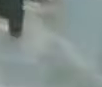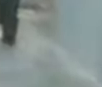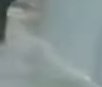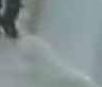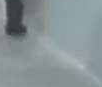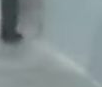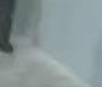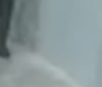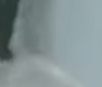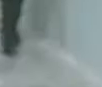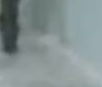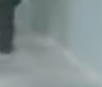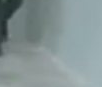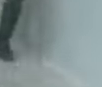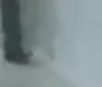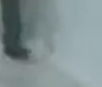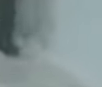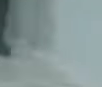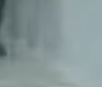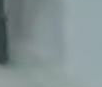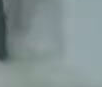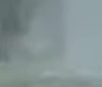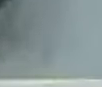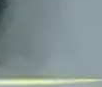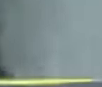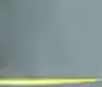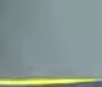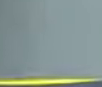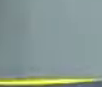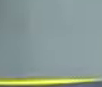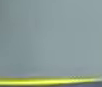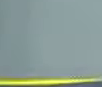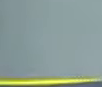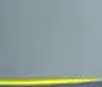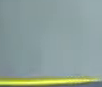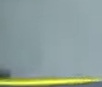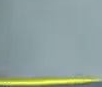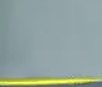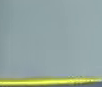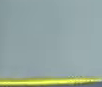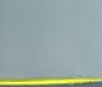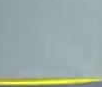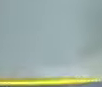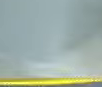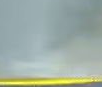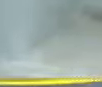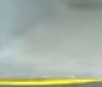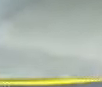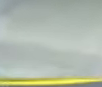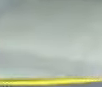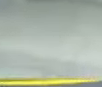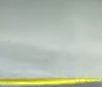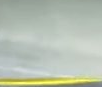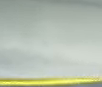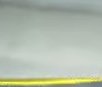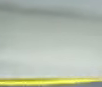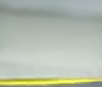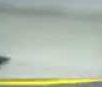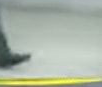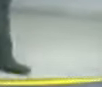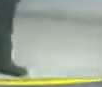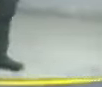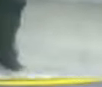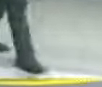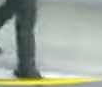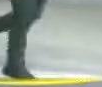plan Universidades Bellas de la Gran Misión Venezuela Bella cumple así el presidente Nicolás Maduro una jornada de trabajo integral acá